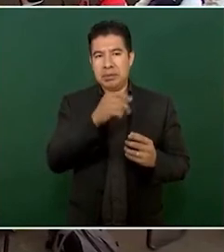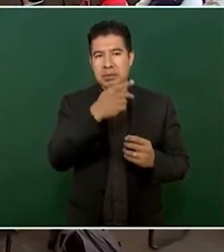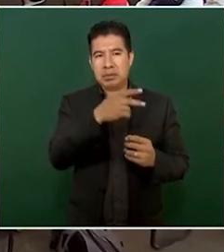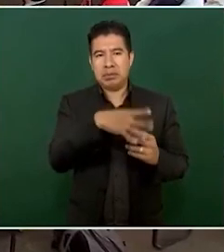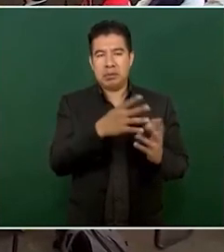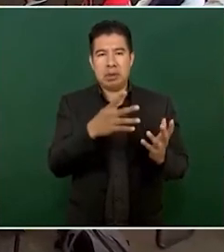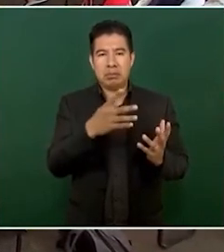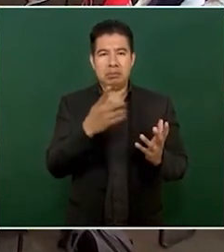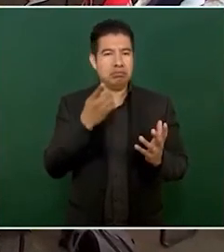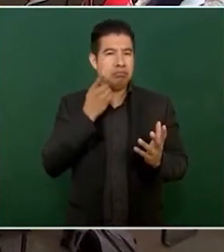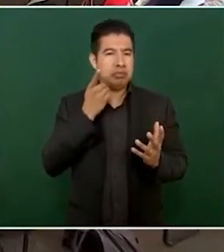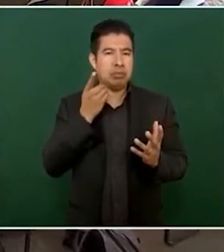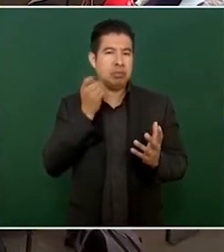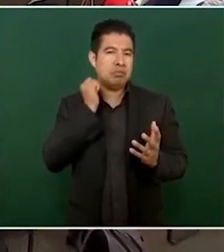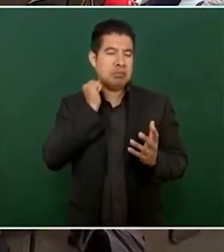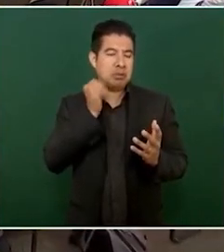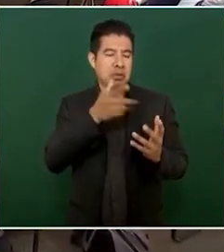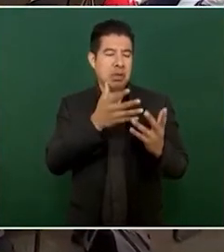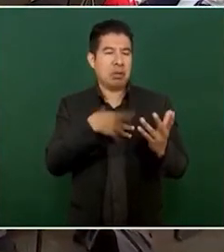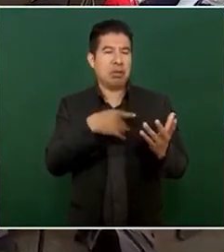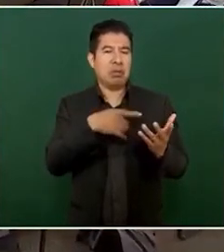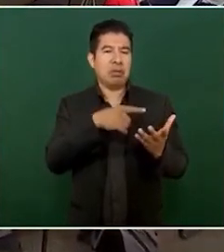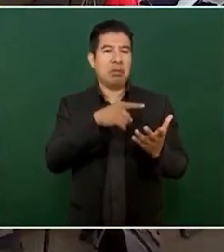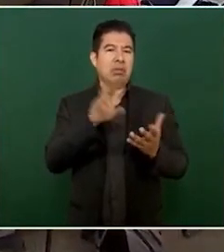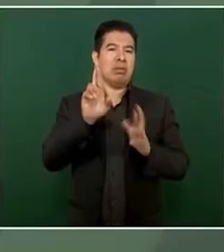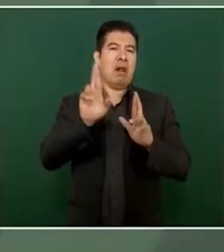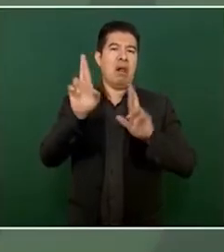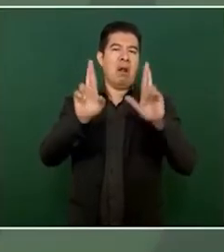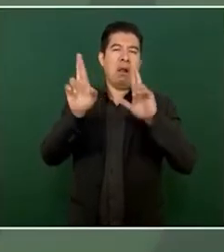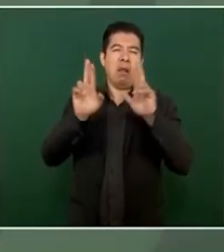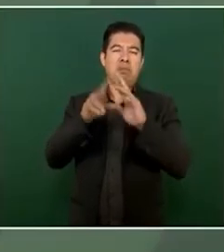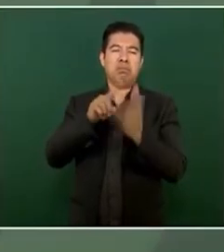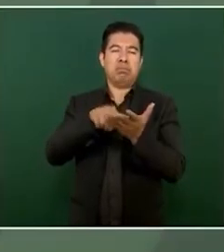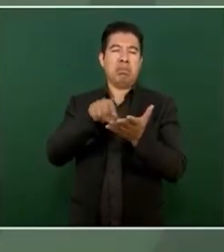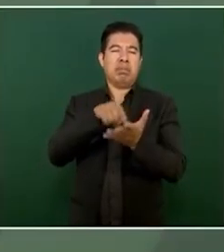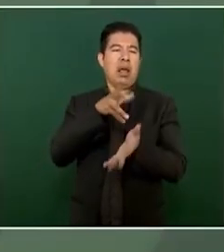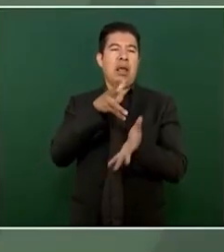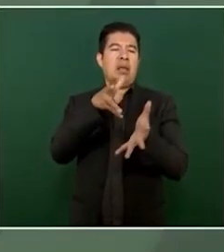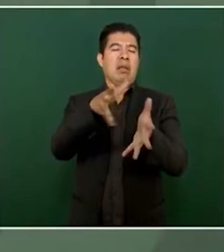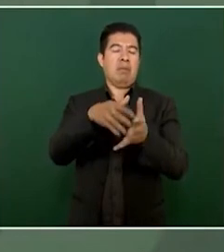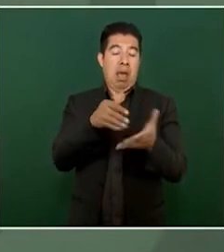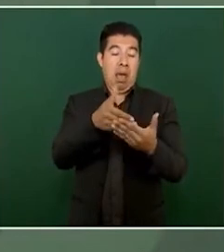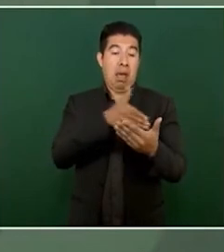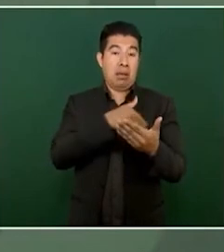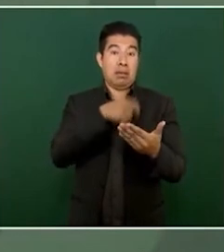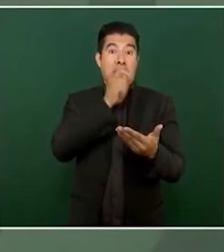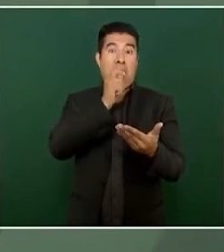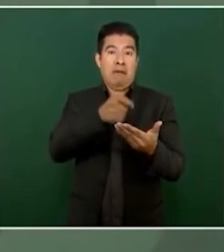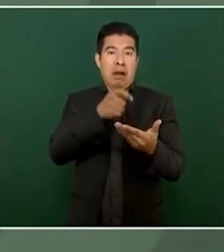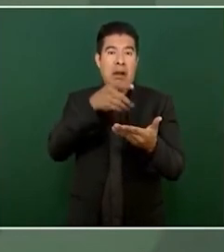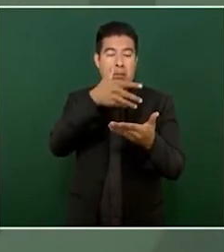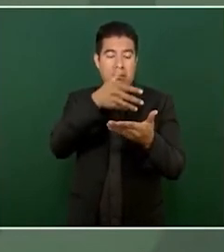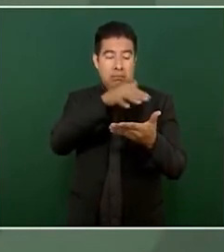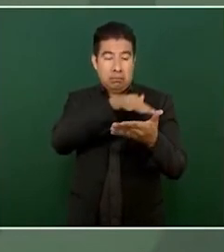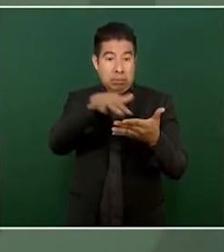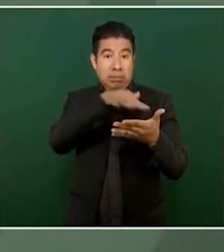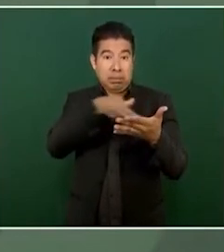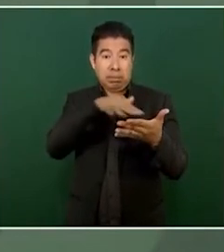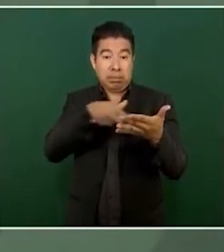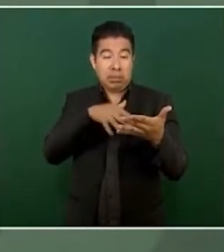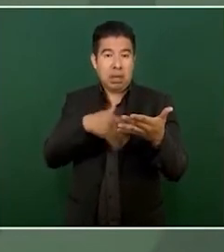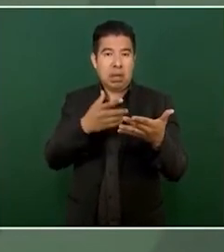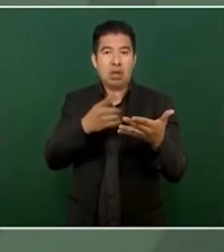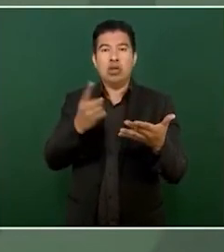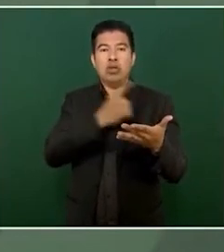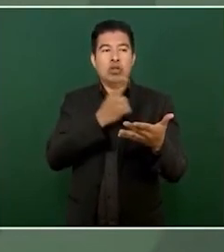votaran sin leer, sin informarse por consigna